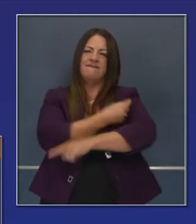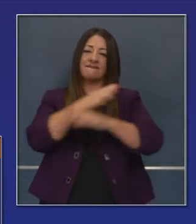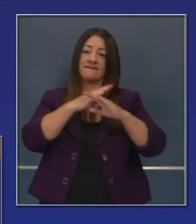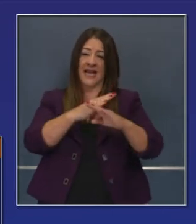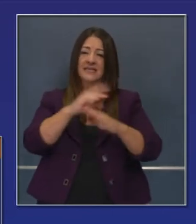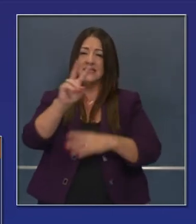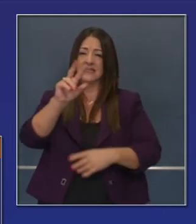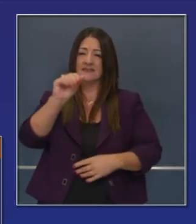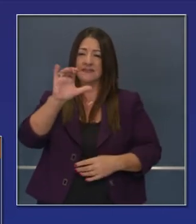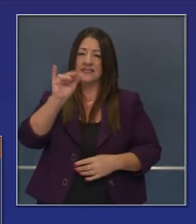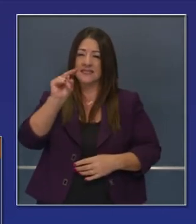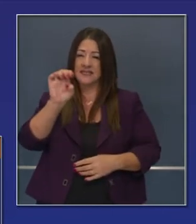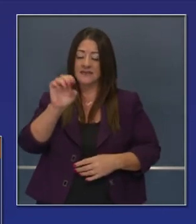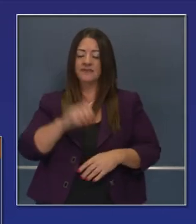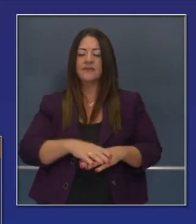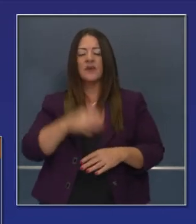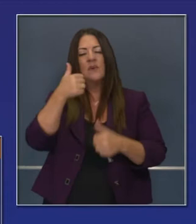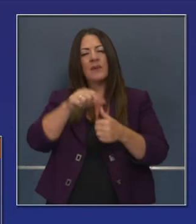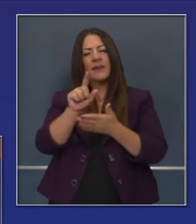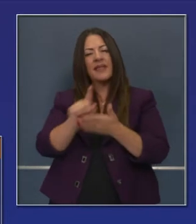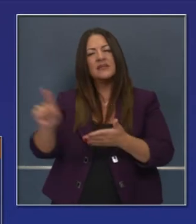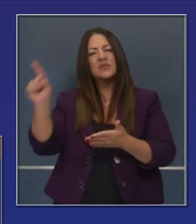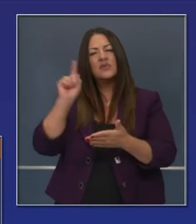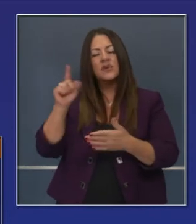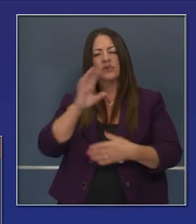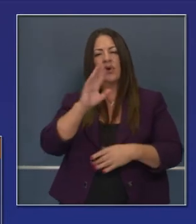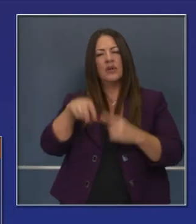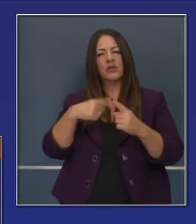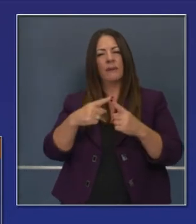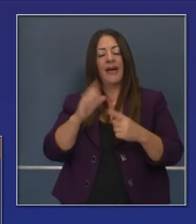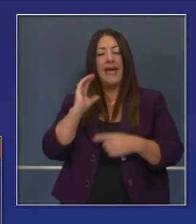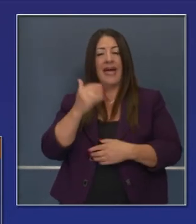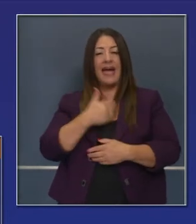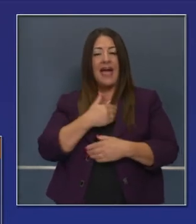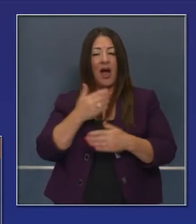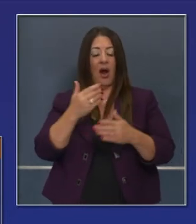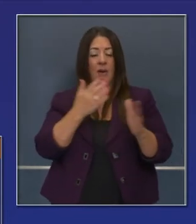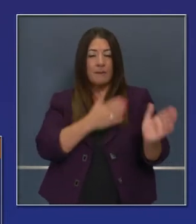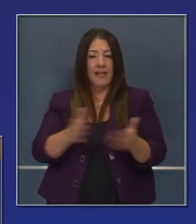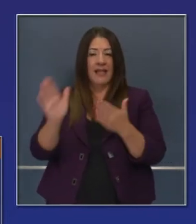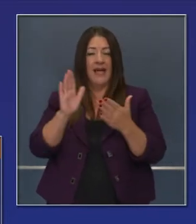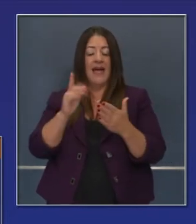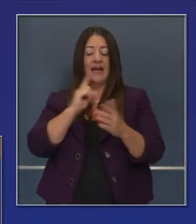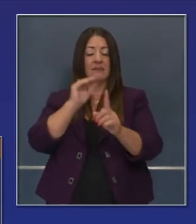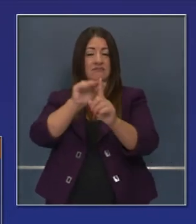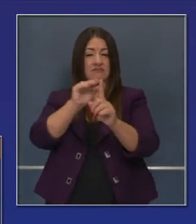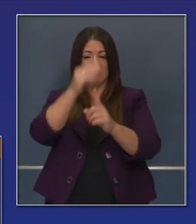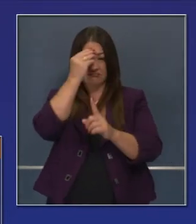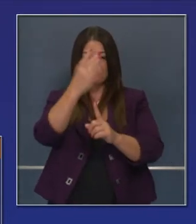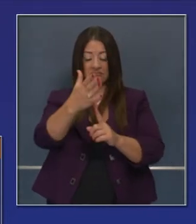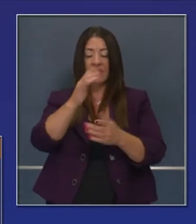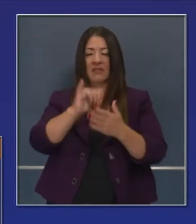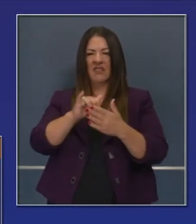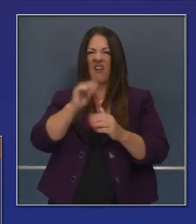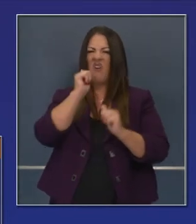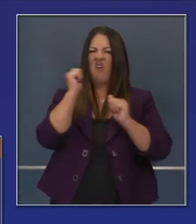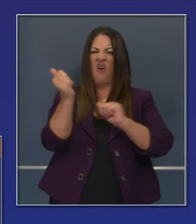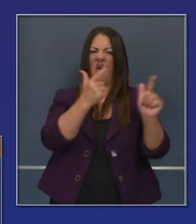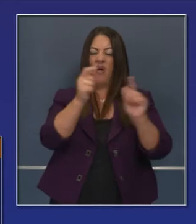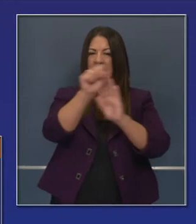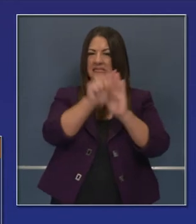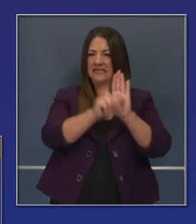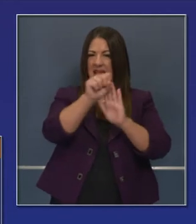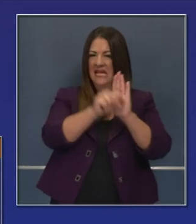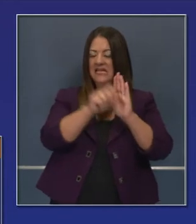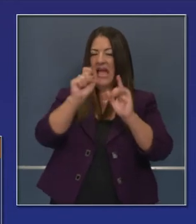sobre las vacunas. La semana pasada hablamos de uno de los pilares de la estrategia de vacunas. Como todos